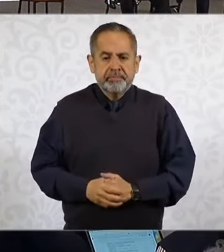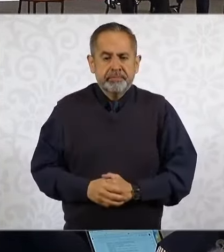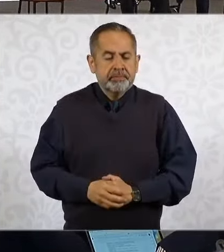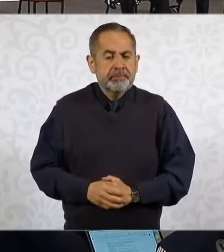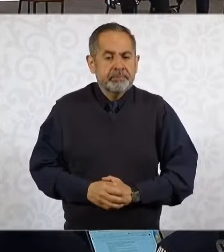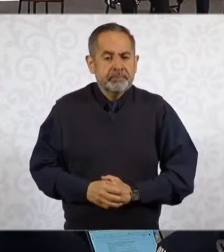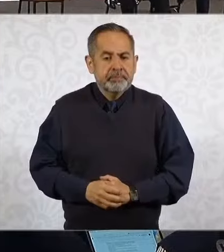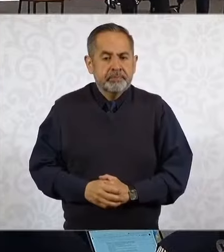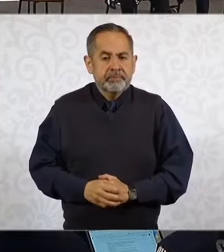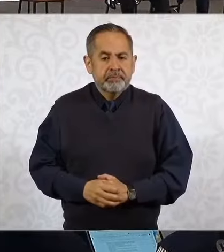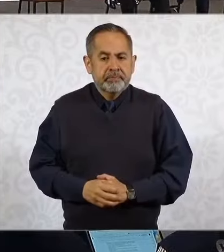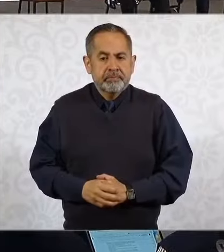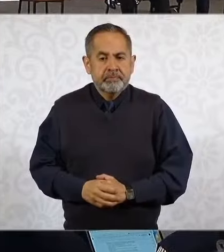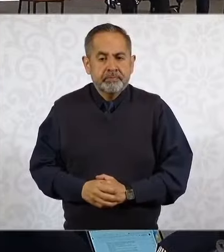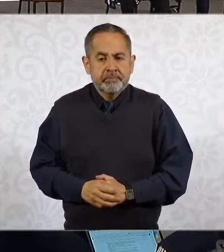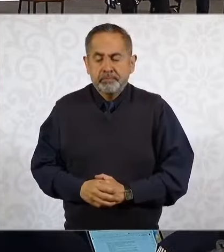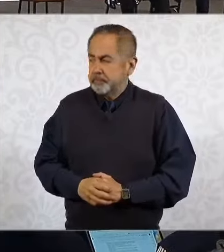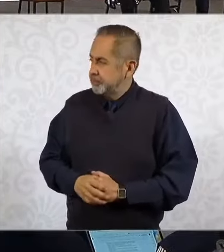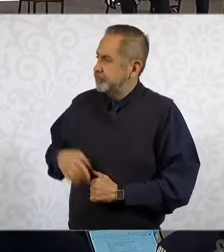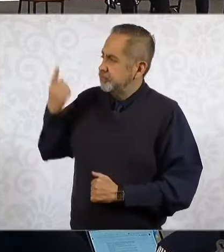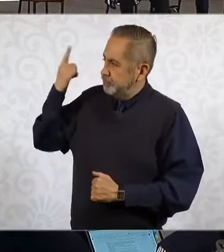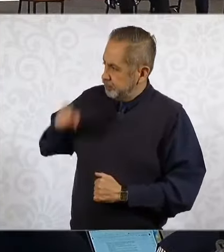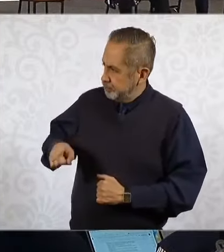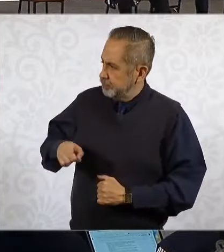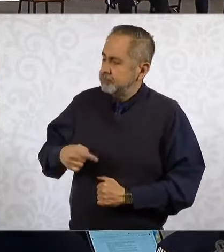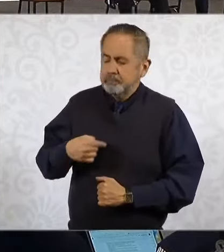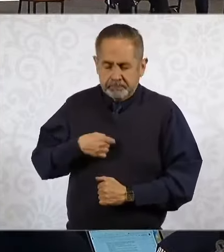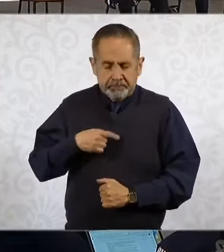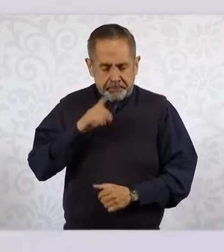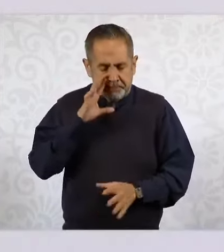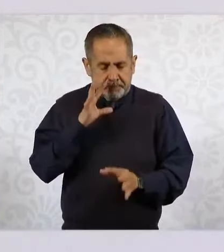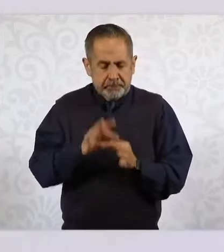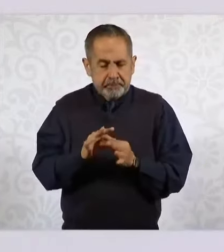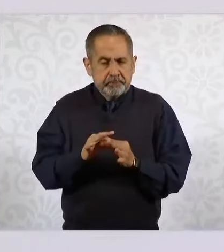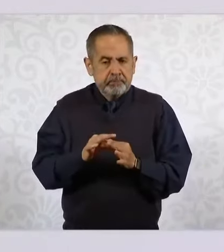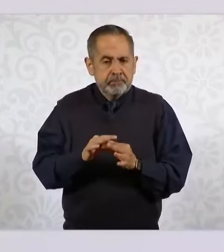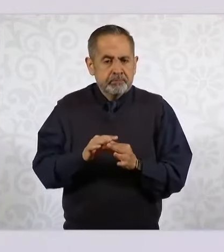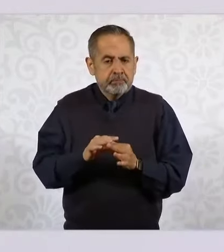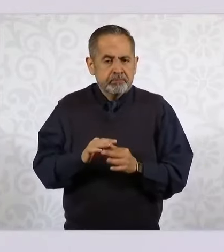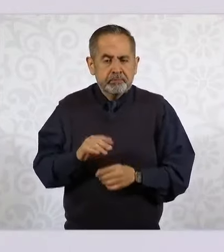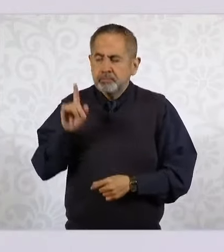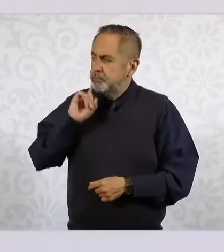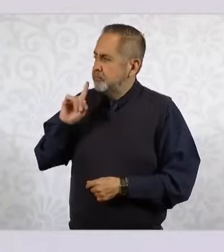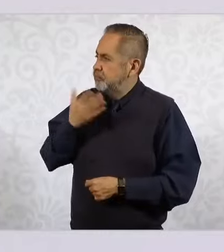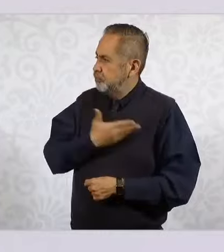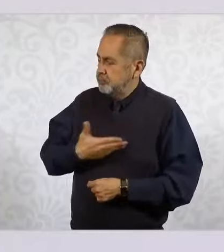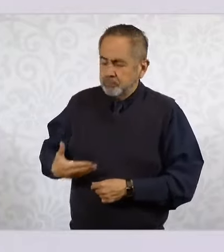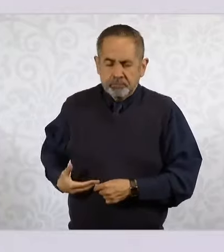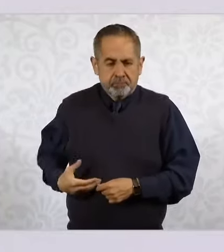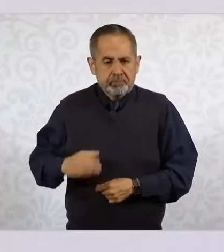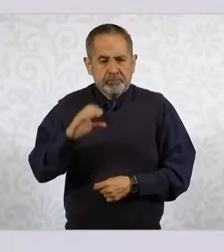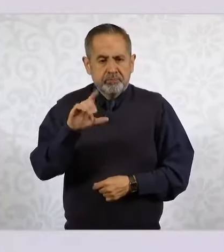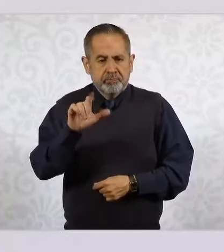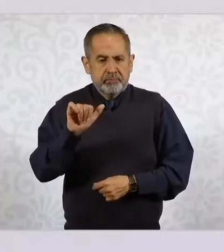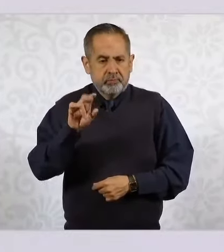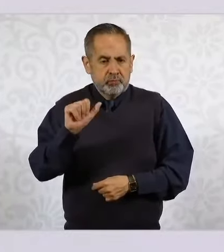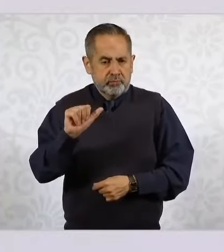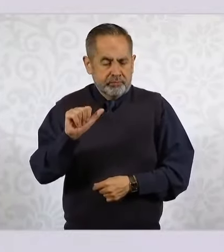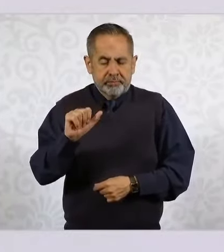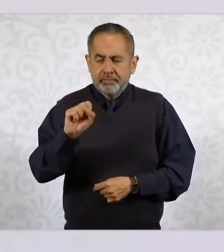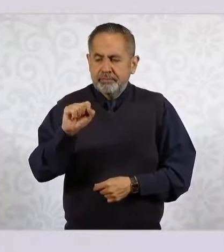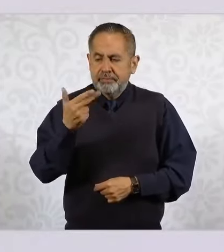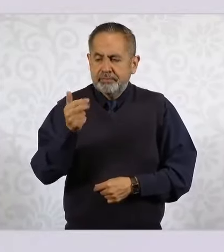cumplimiento a la instrucción de la presidenta de la República, Claudia Sheyma Umpardo,